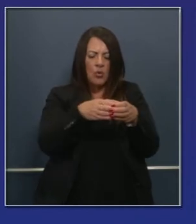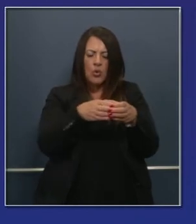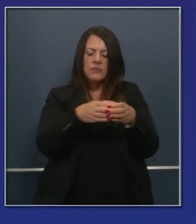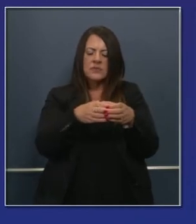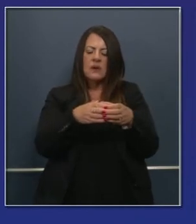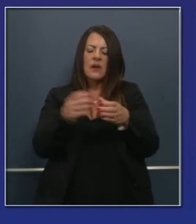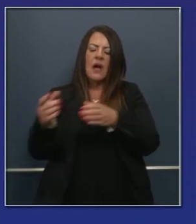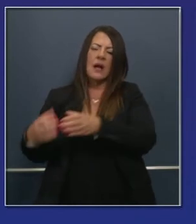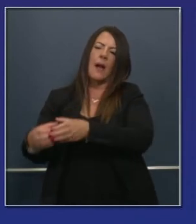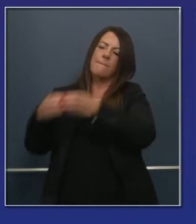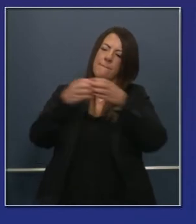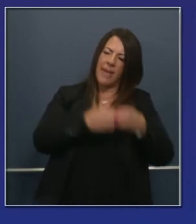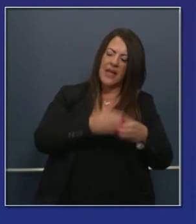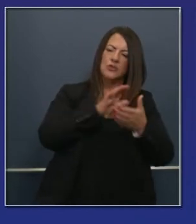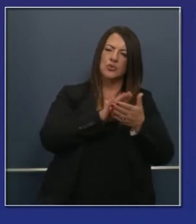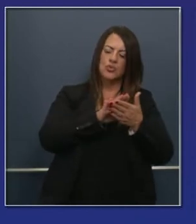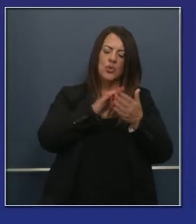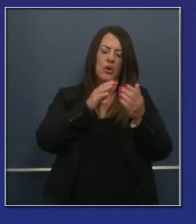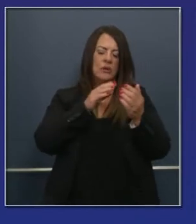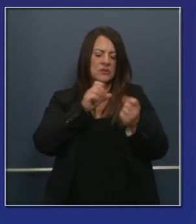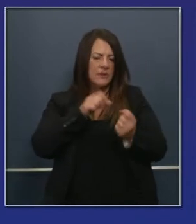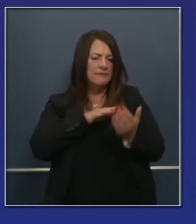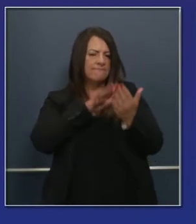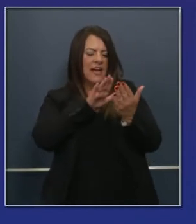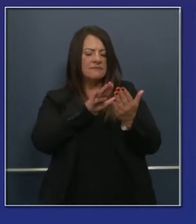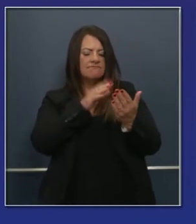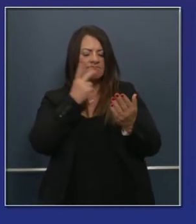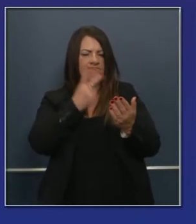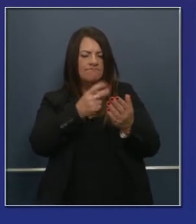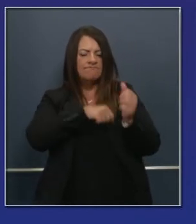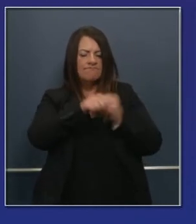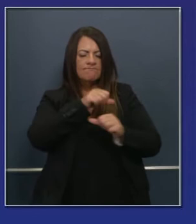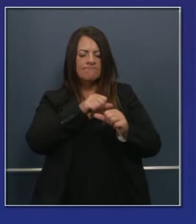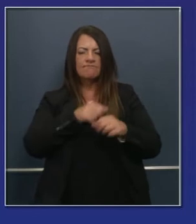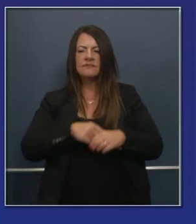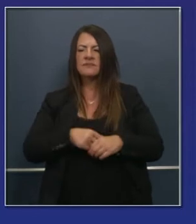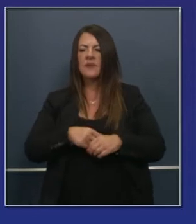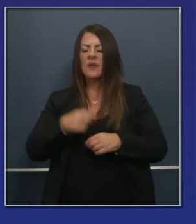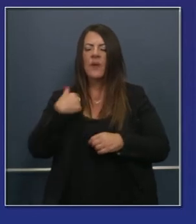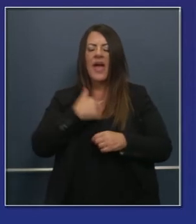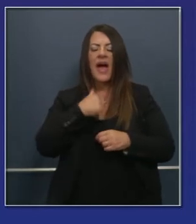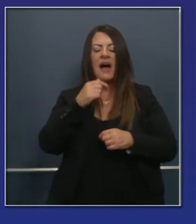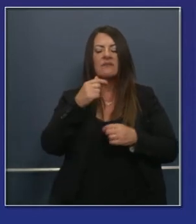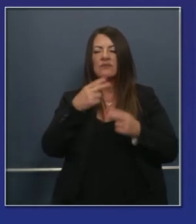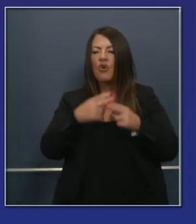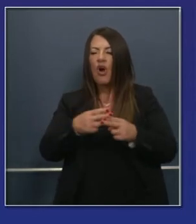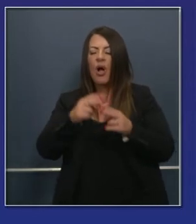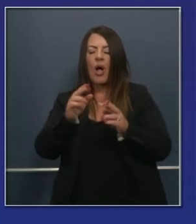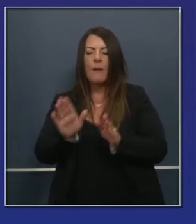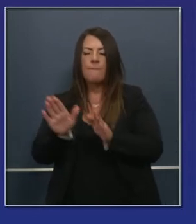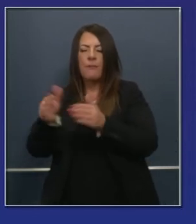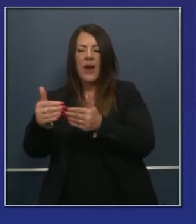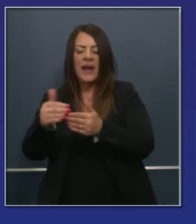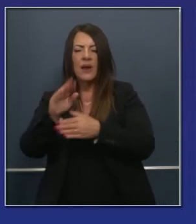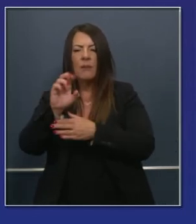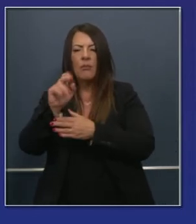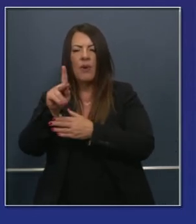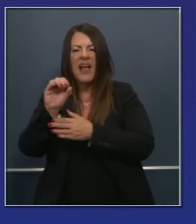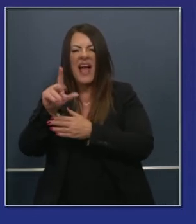más pequeños para que tengan enseñanza en persona. Se les ha enseñado a tener plataformas, cuartos